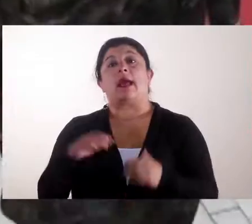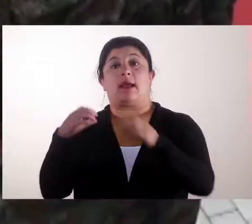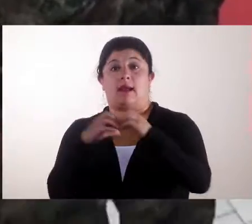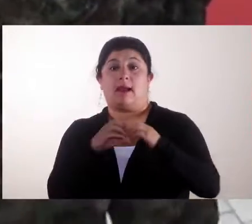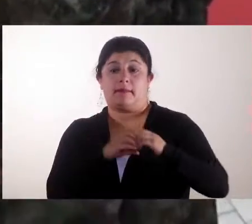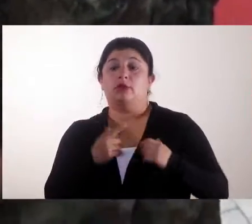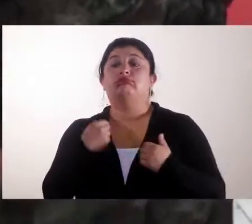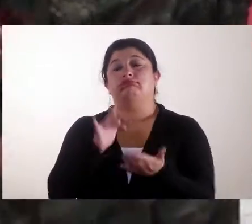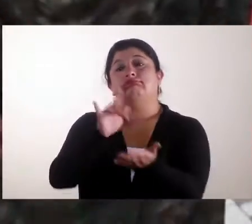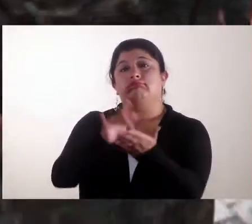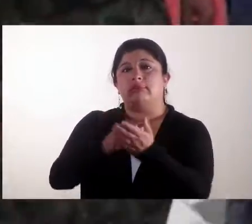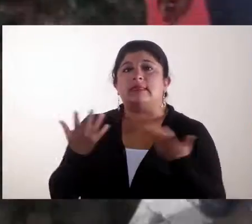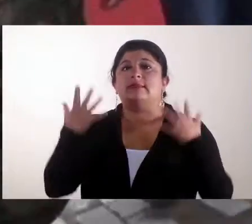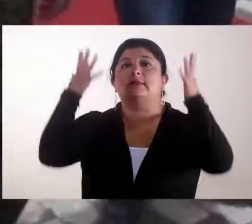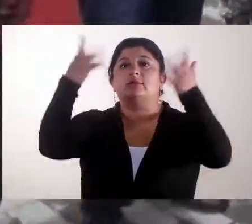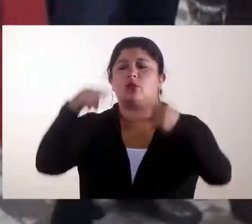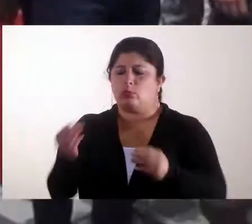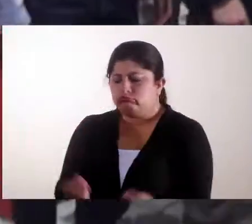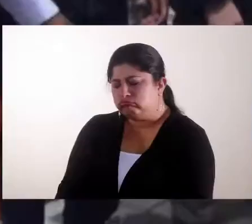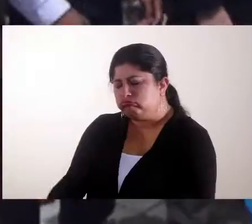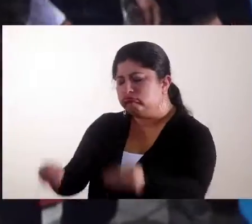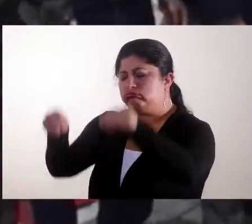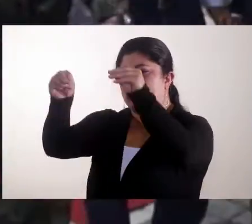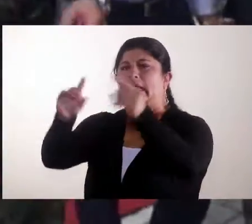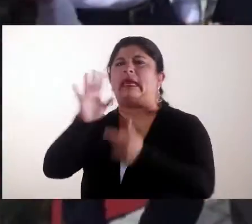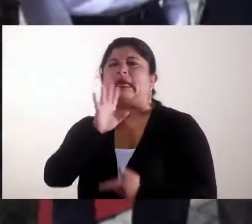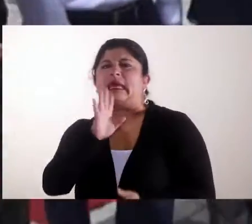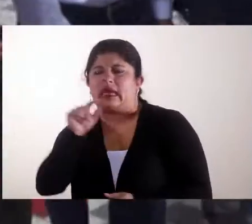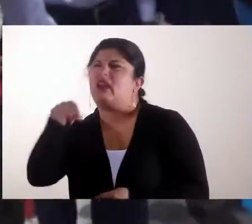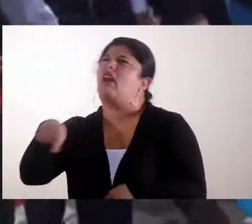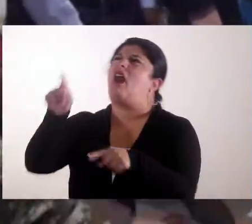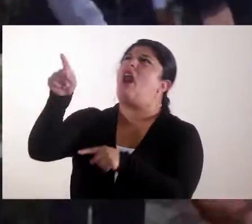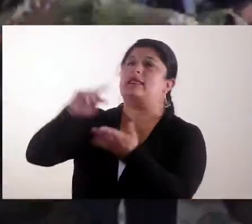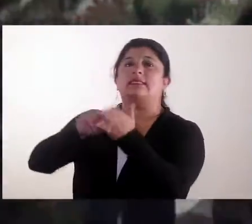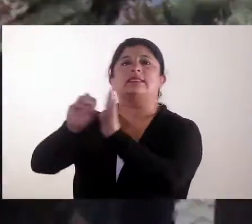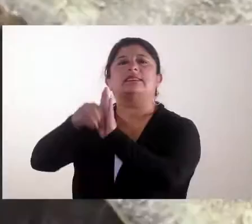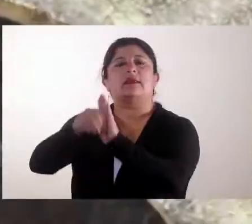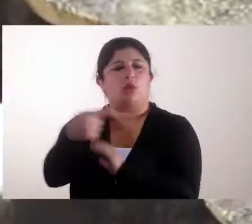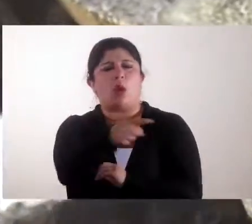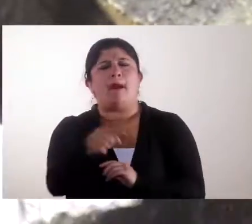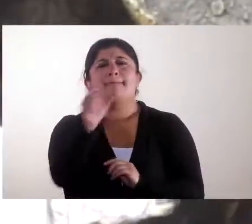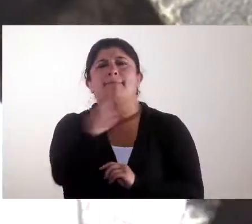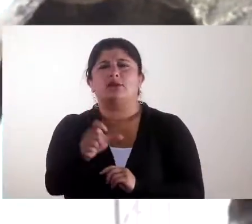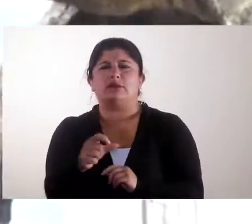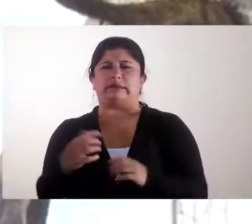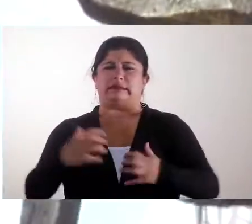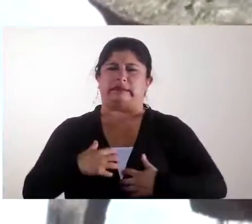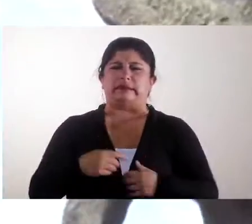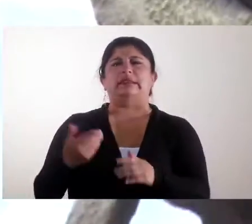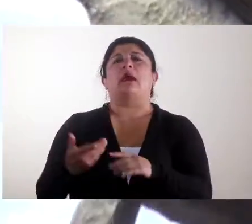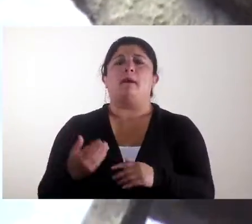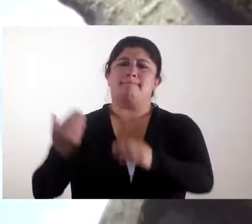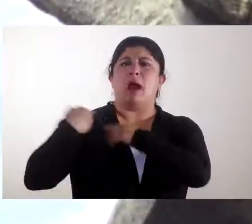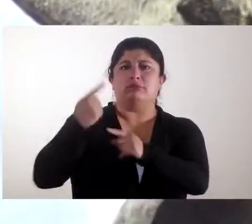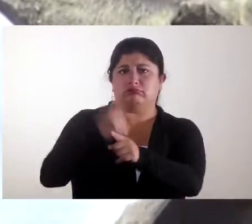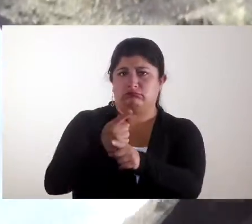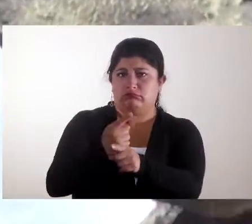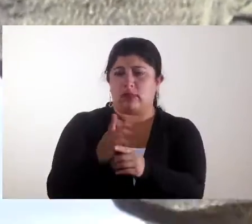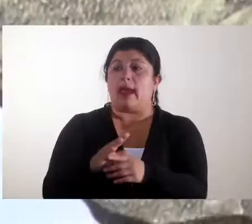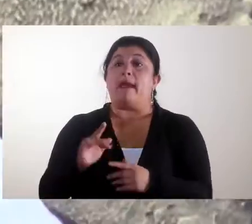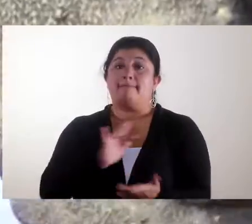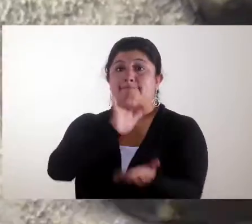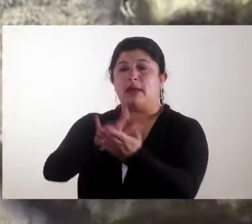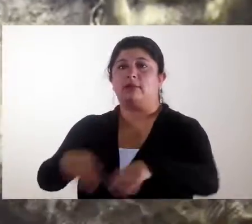conflicto, el gobernador de Nariño, Camilo Romero, participó en la ceremonia en la que se develó un monumento en la memoria a los miembros de la fuerza